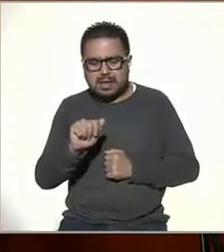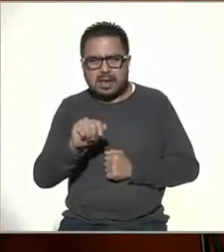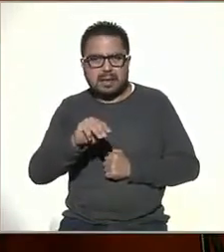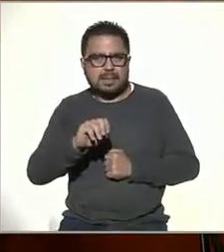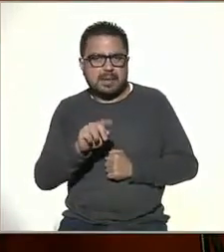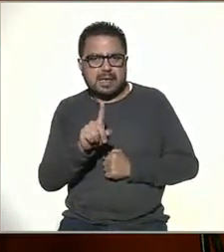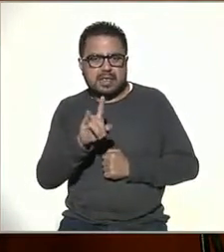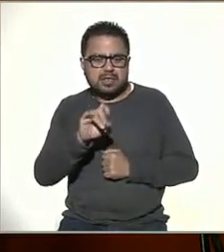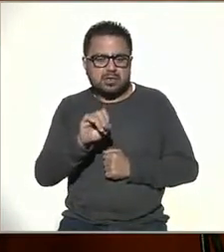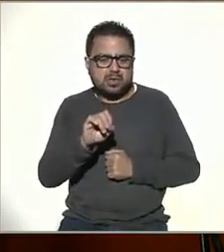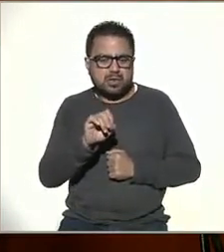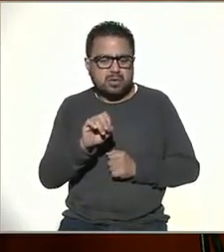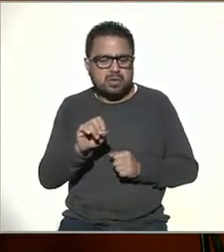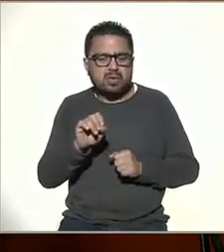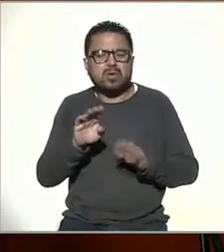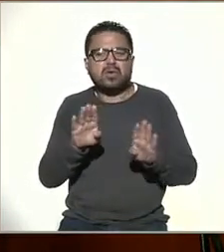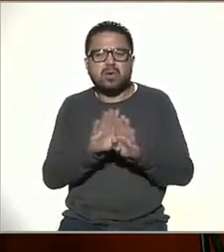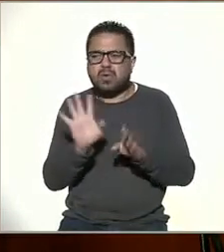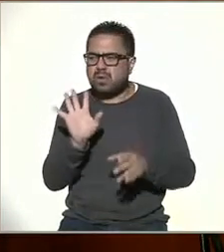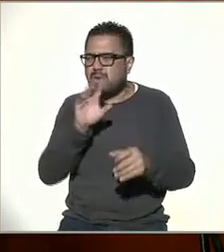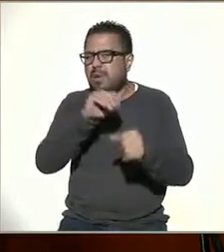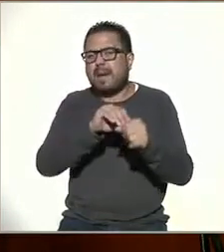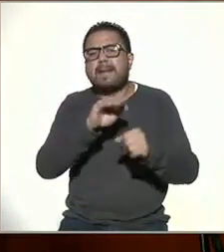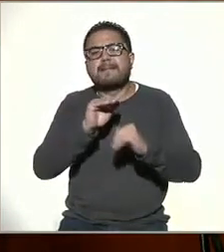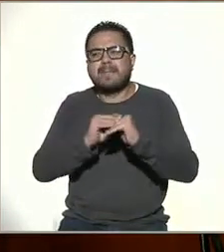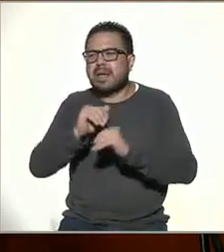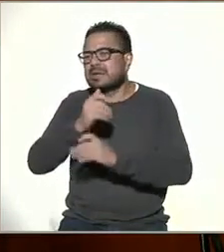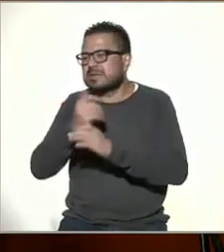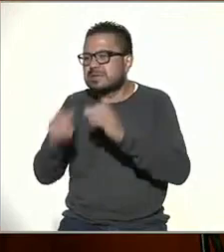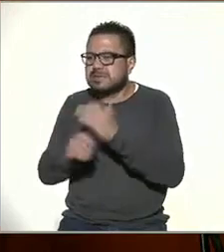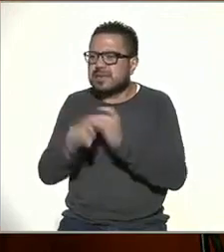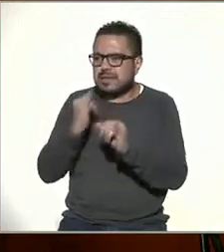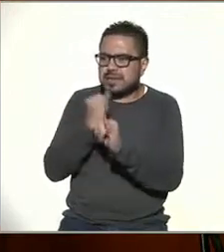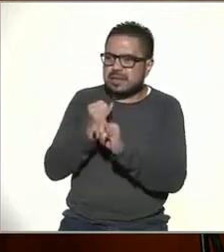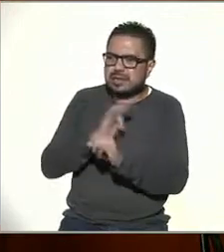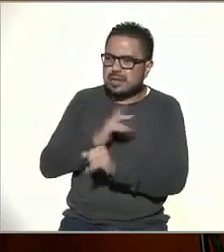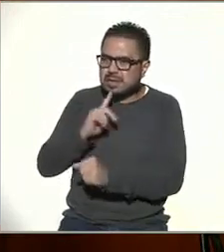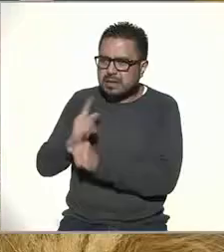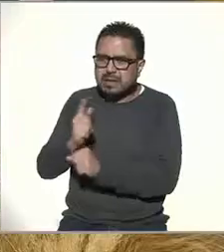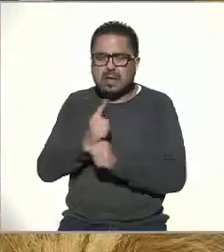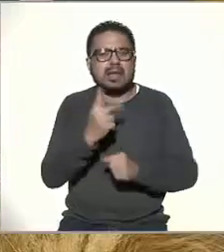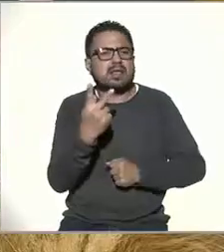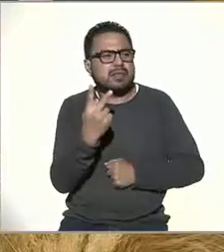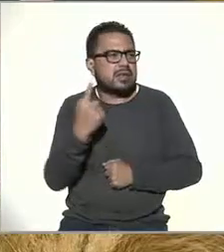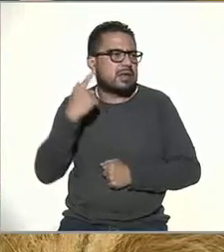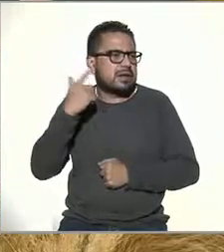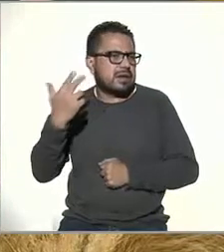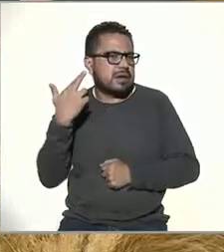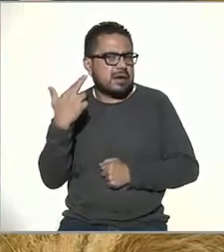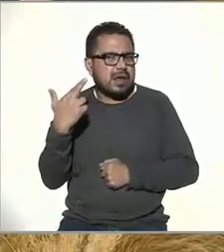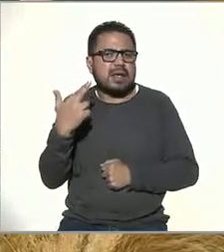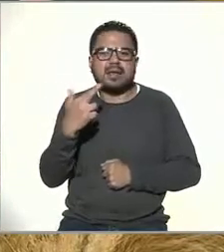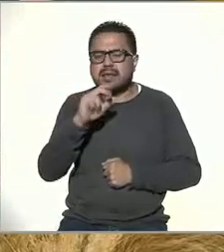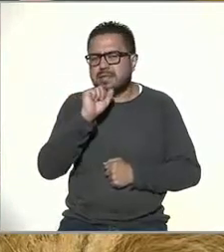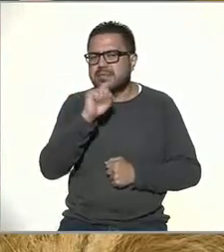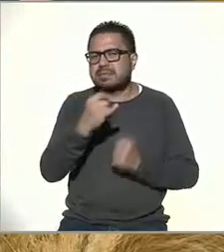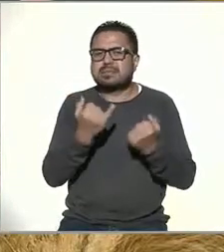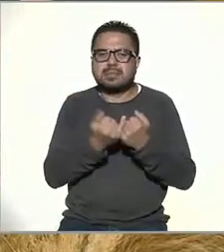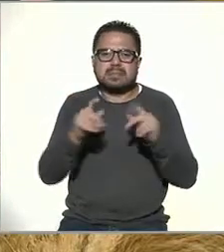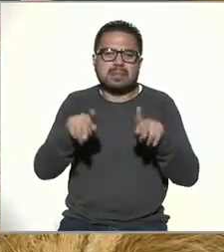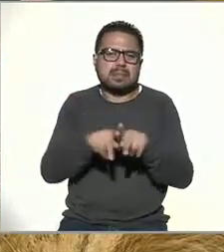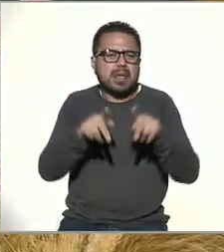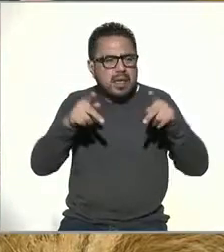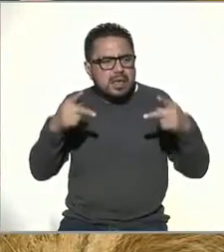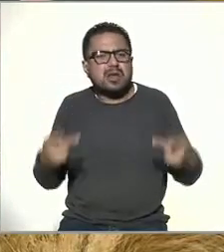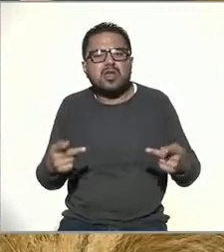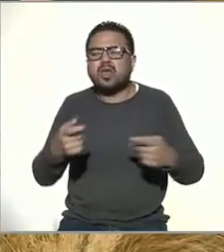conoce. Que es un medio que alberga muchos más medios. En Internet encontramos a la televisión, la radio, por supuesto, a los periódicos, a